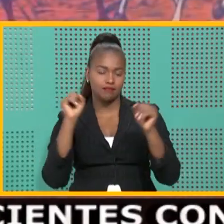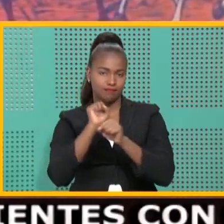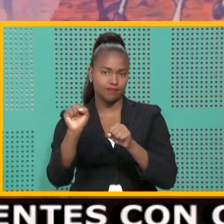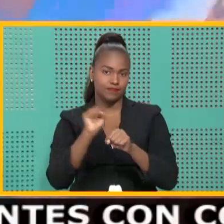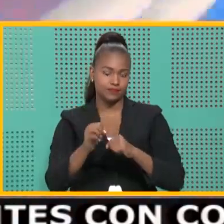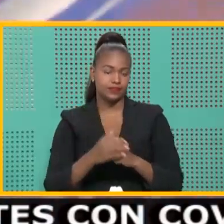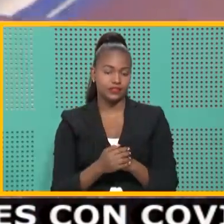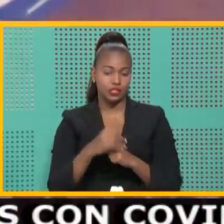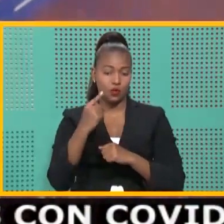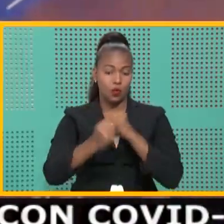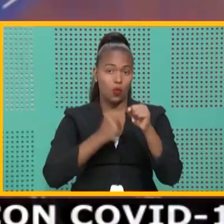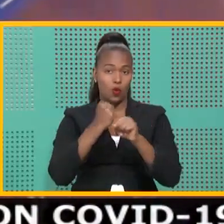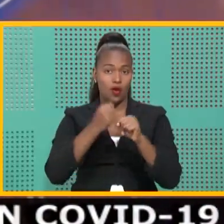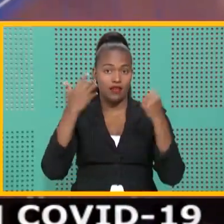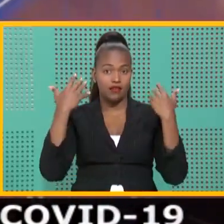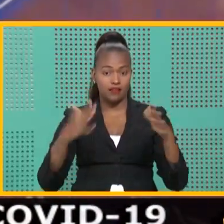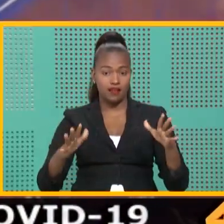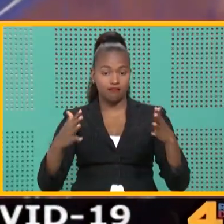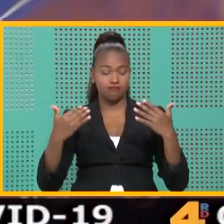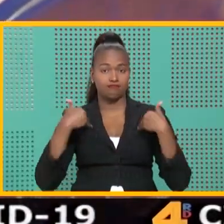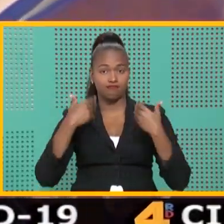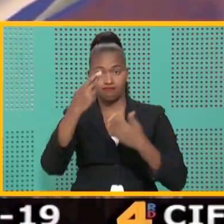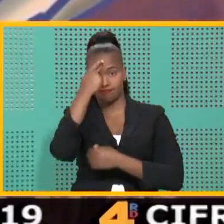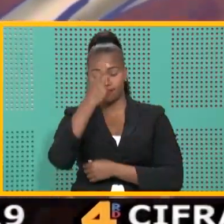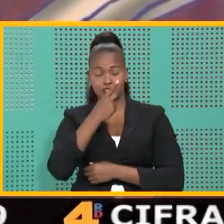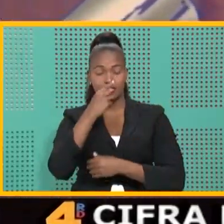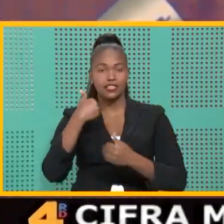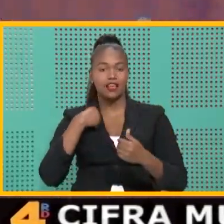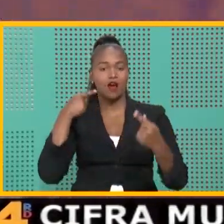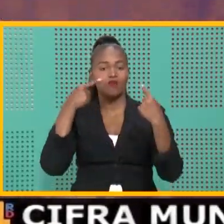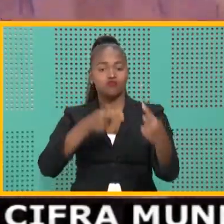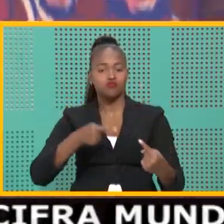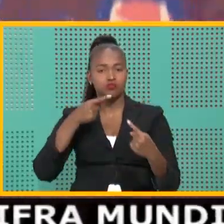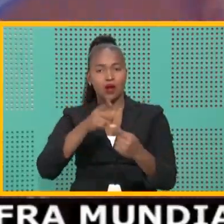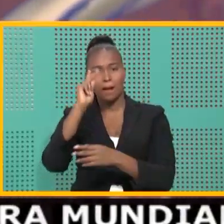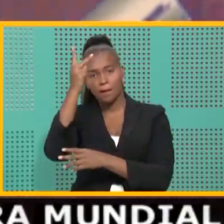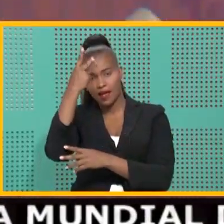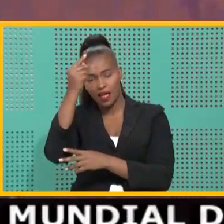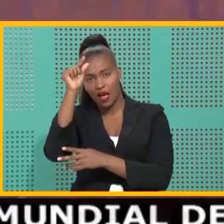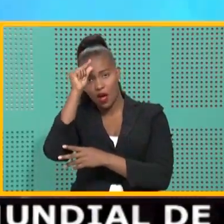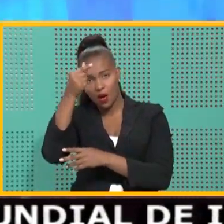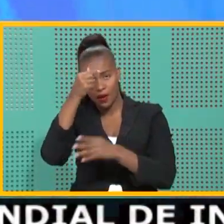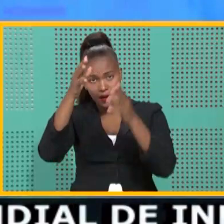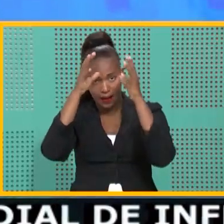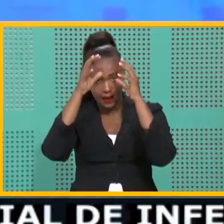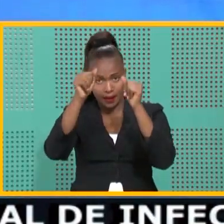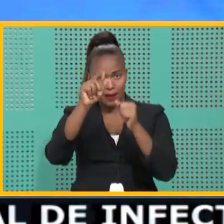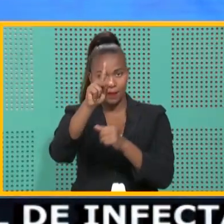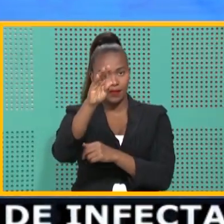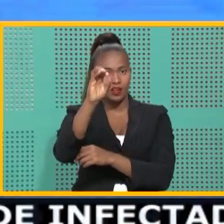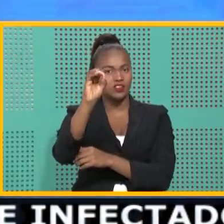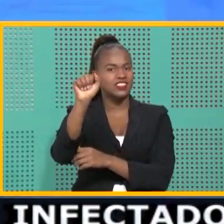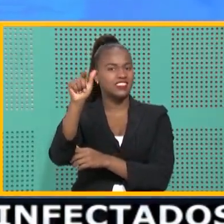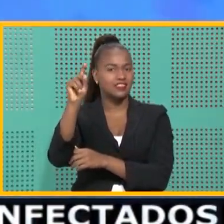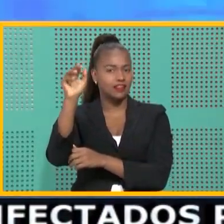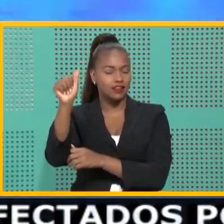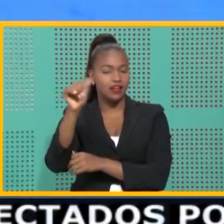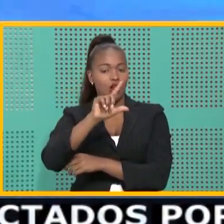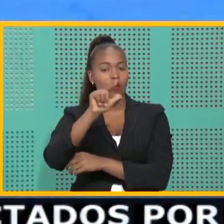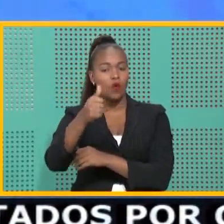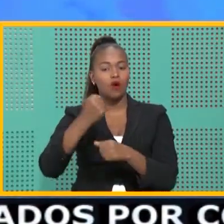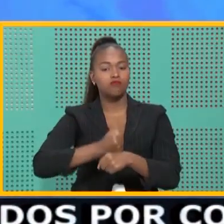Un año después de proclamada la república, sufrió la persecución política del gobierno del presidente Pedro Santana y luego